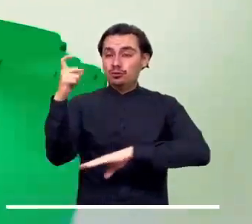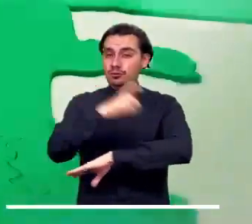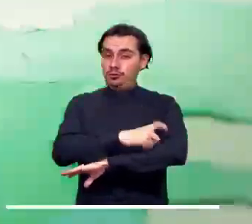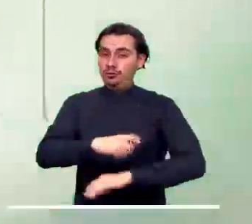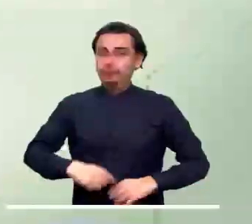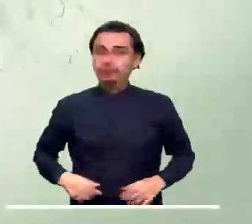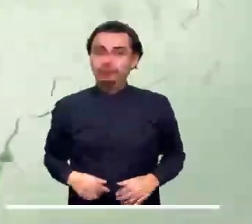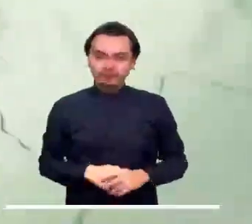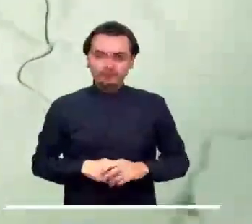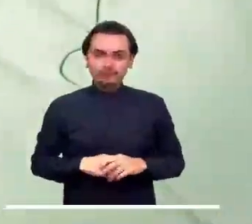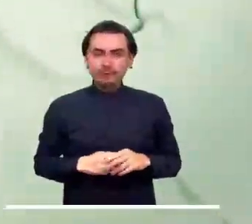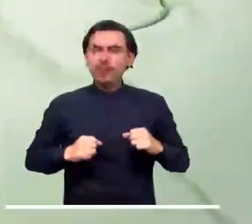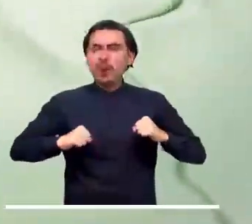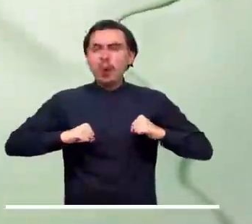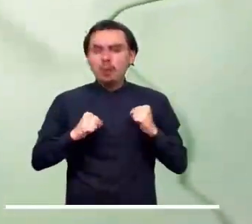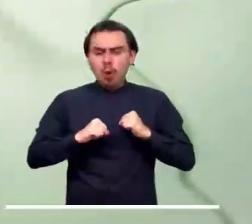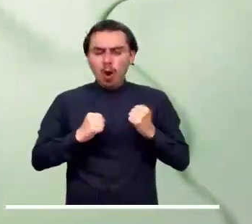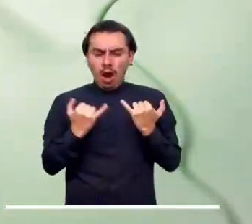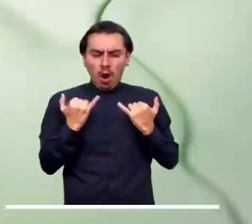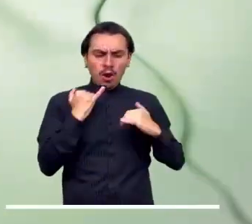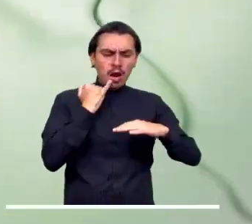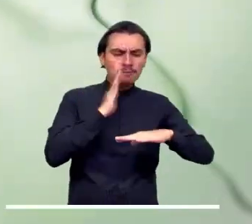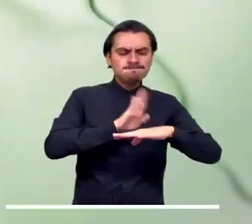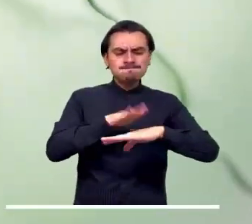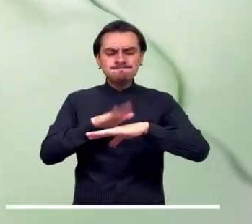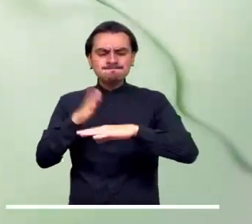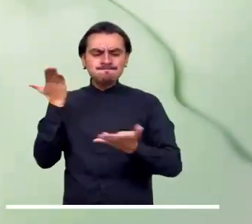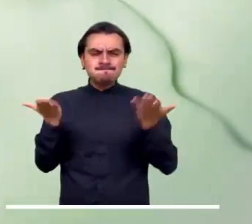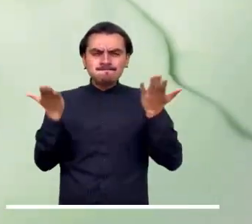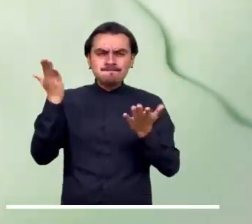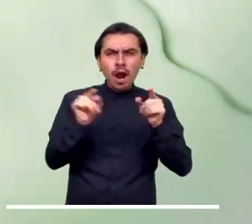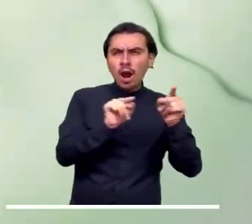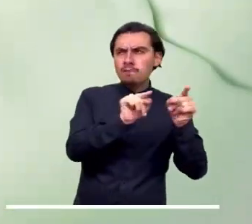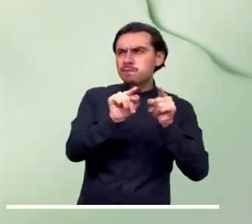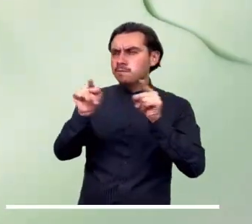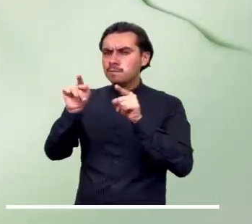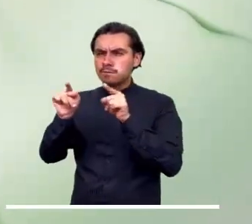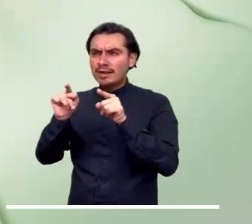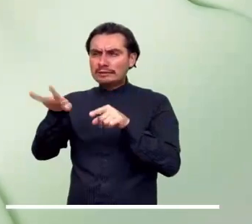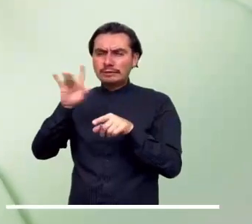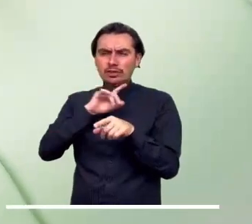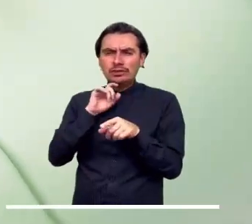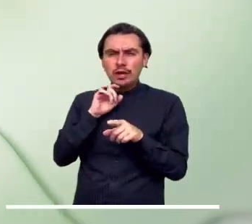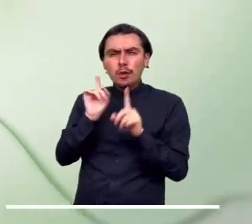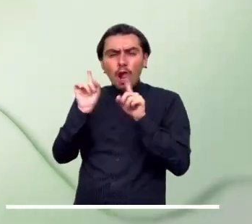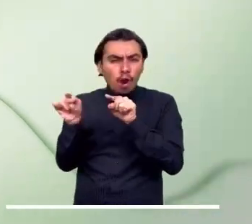se podrán observar grandes cadenas de nubes. No se descartan lluviznas en el oriente del área.